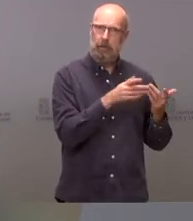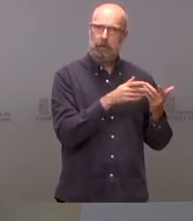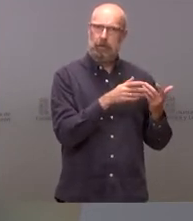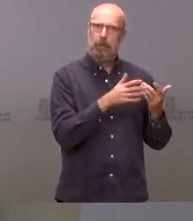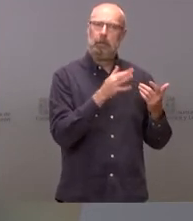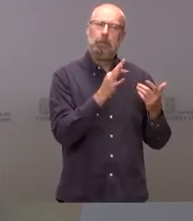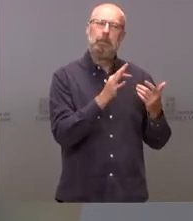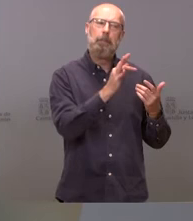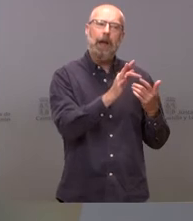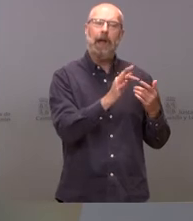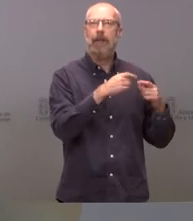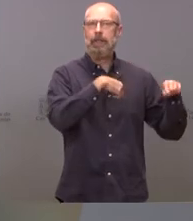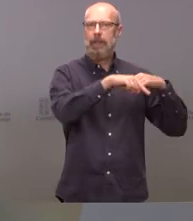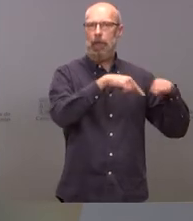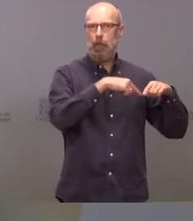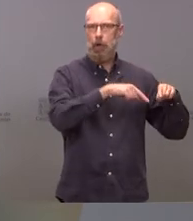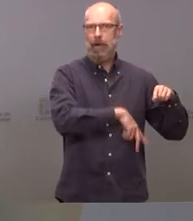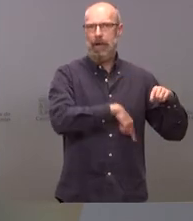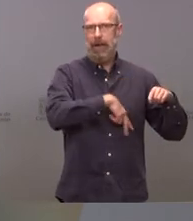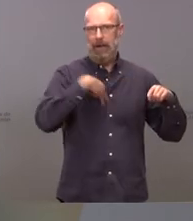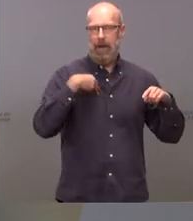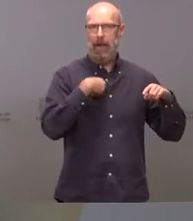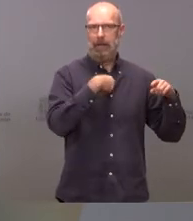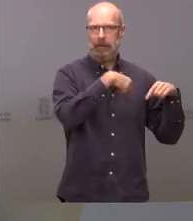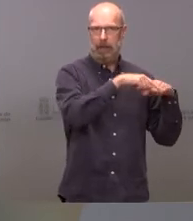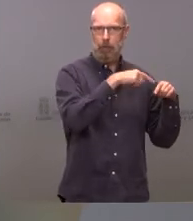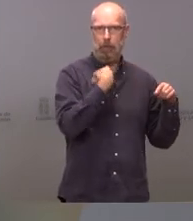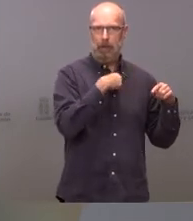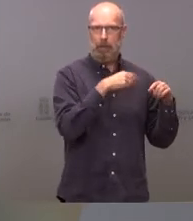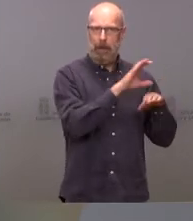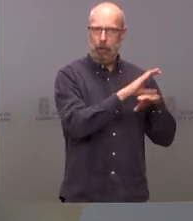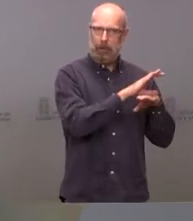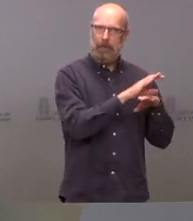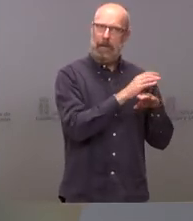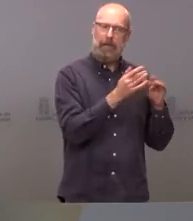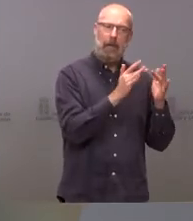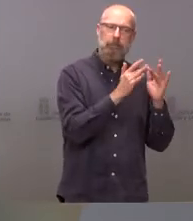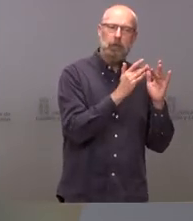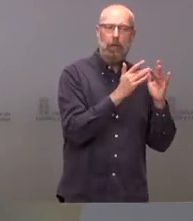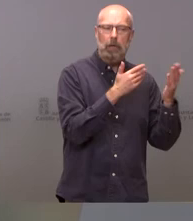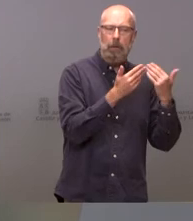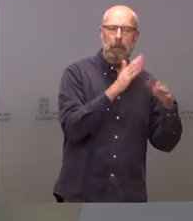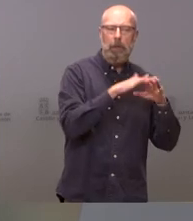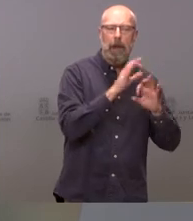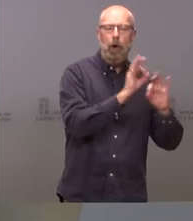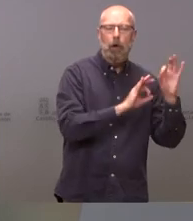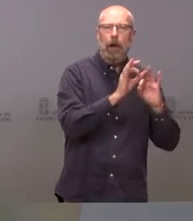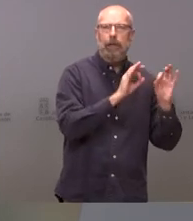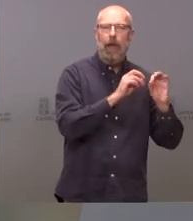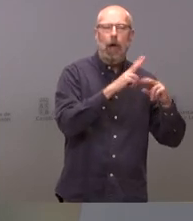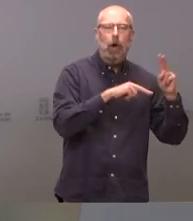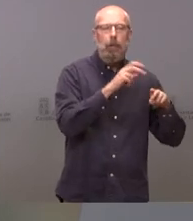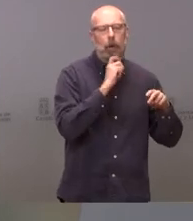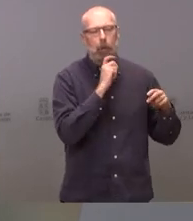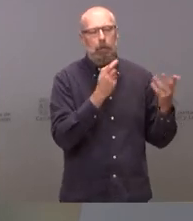General de Transportes de la Consejería con la gestora de la estación para organizar perfectamente las formas de circulación de